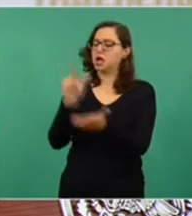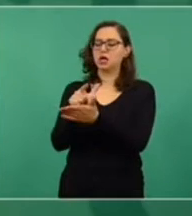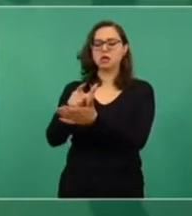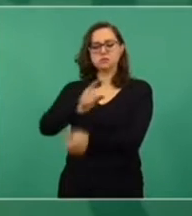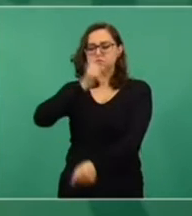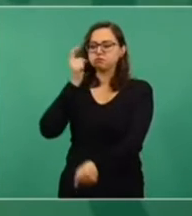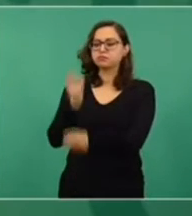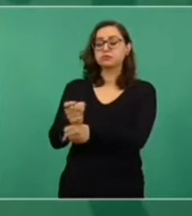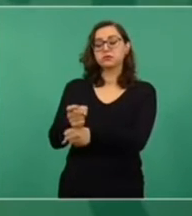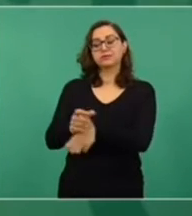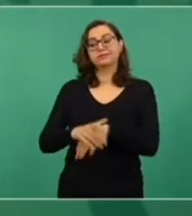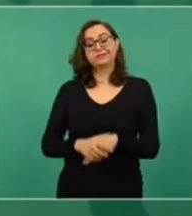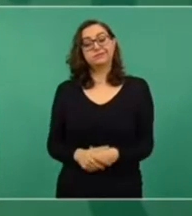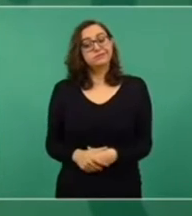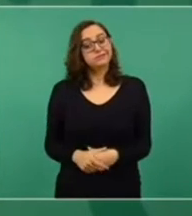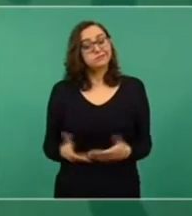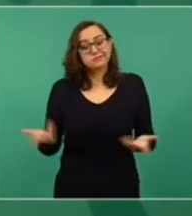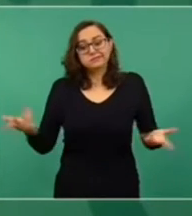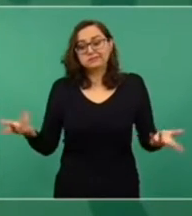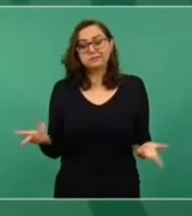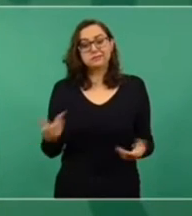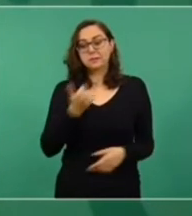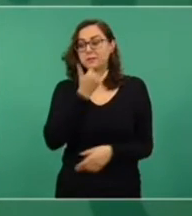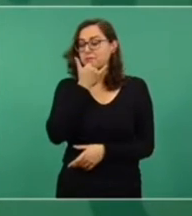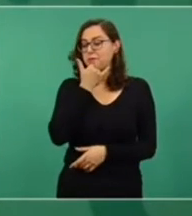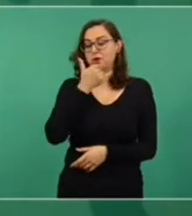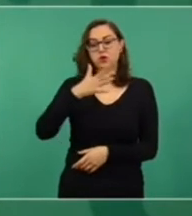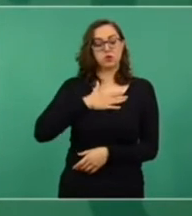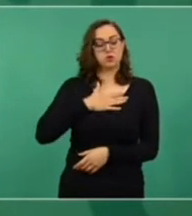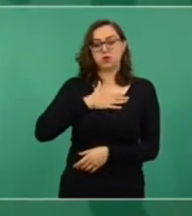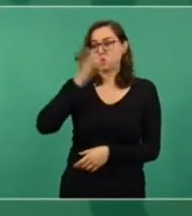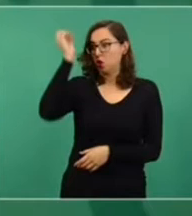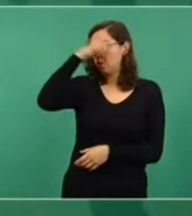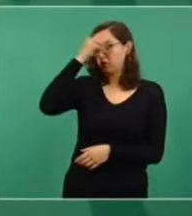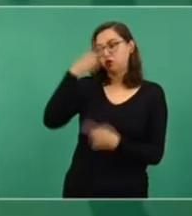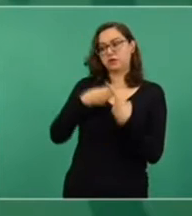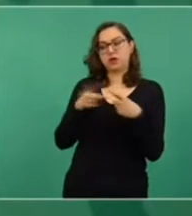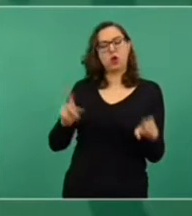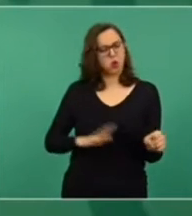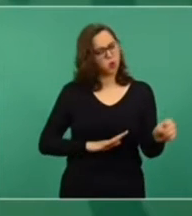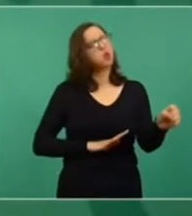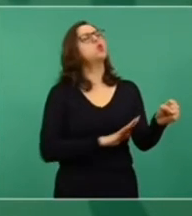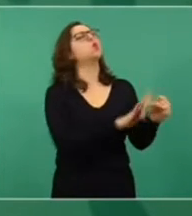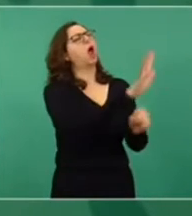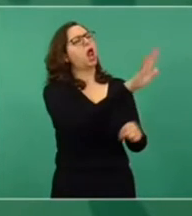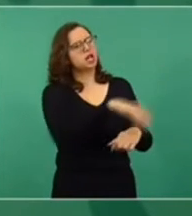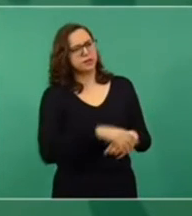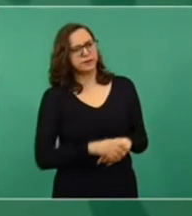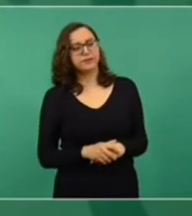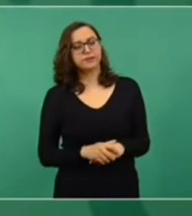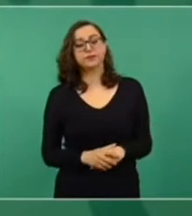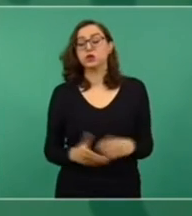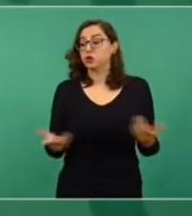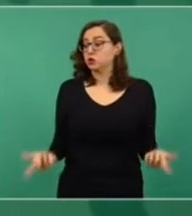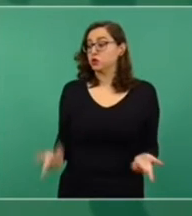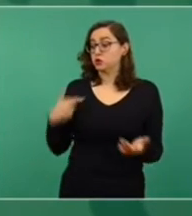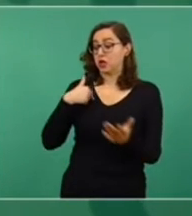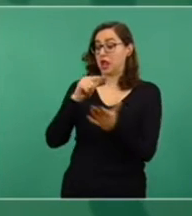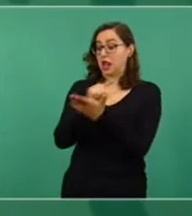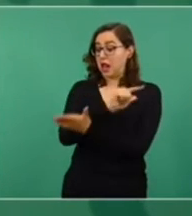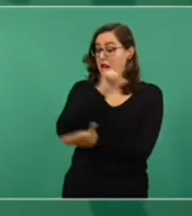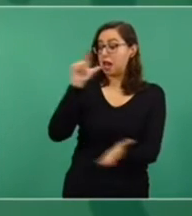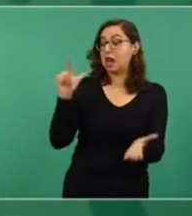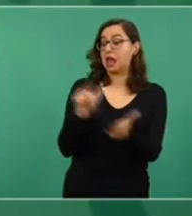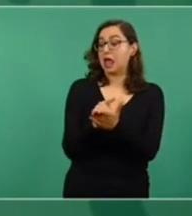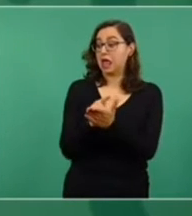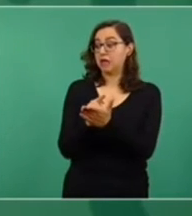Y yo tengo una visión distinta, yo sostengo que por encima de la ley debe